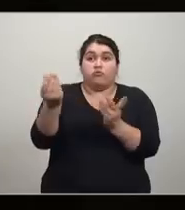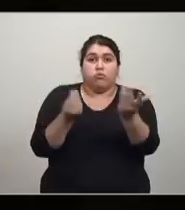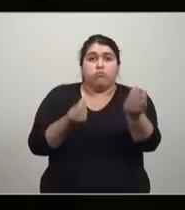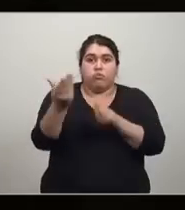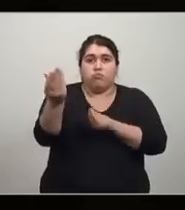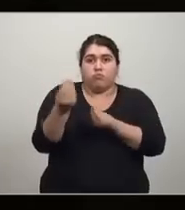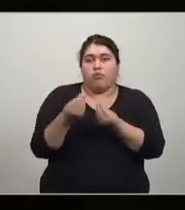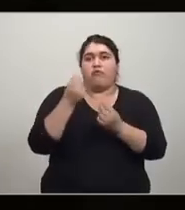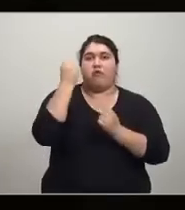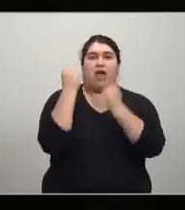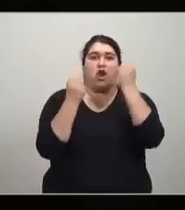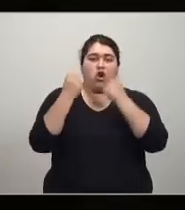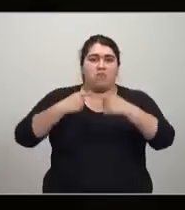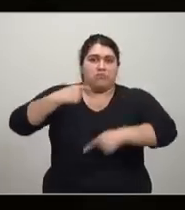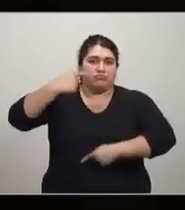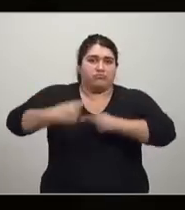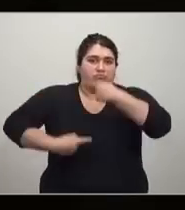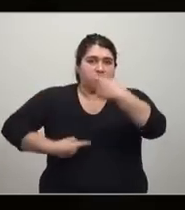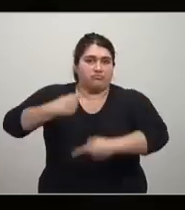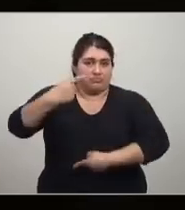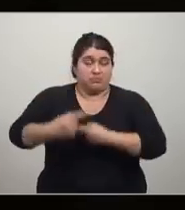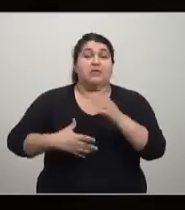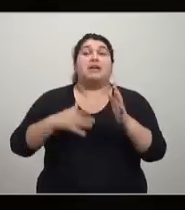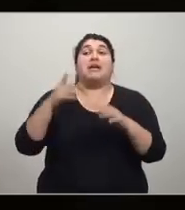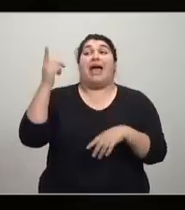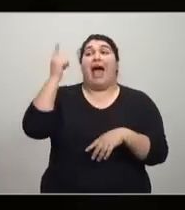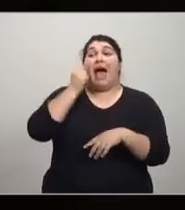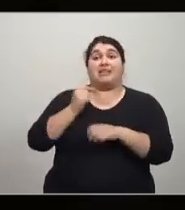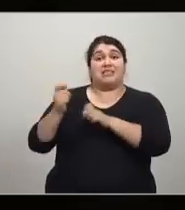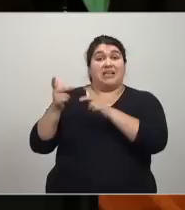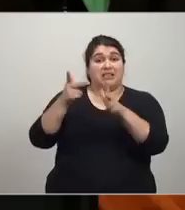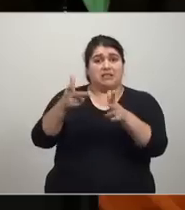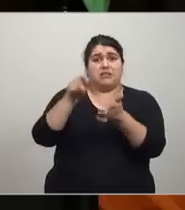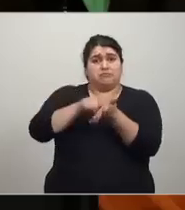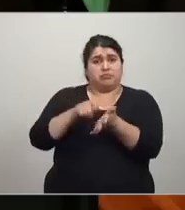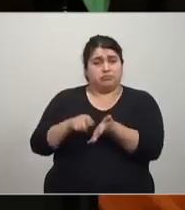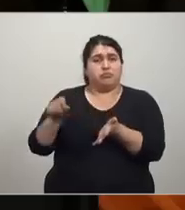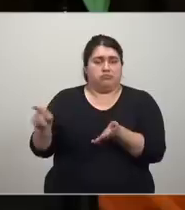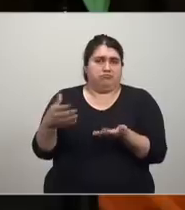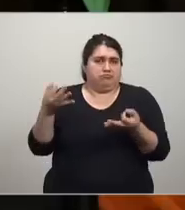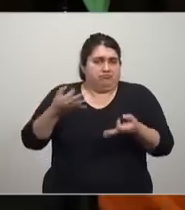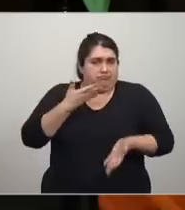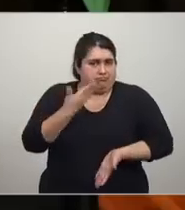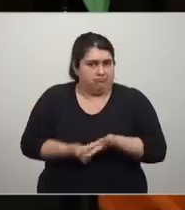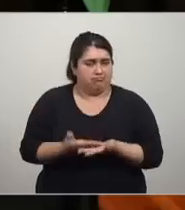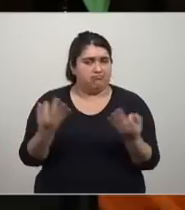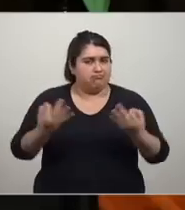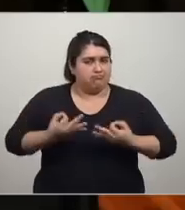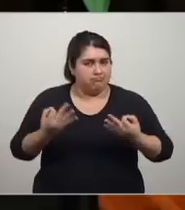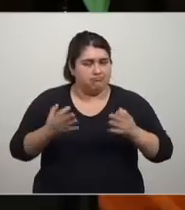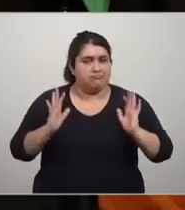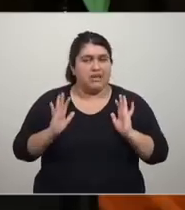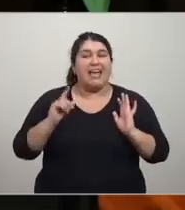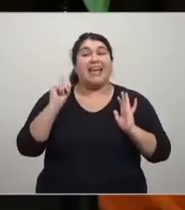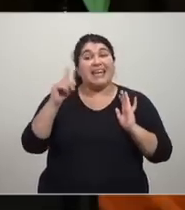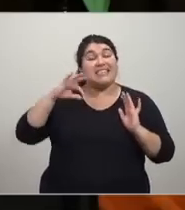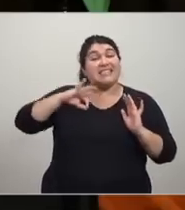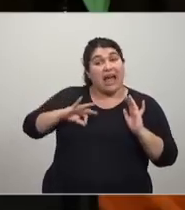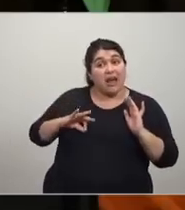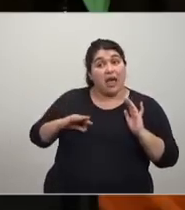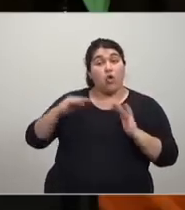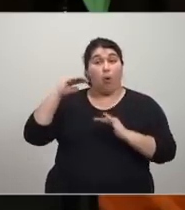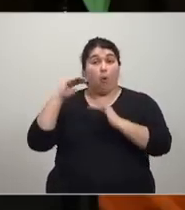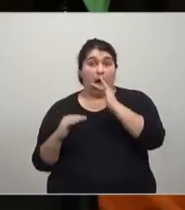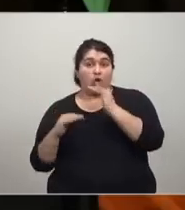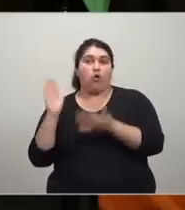dinamiza la economía. Pero como bien dice Axel en su artículo, esto es increíble. Entonces como el salario no baja